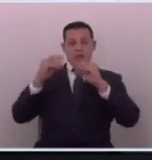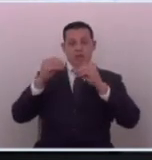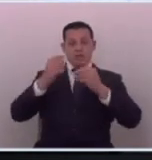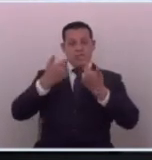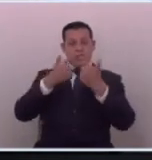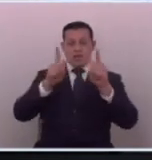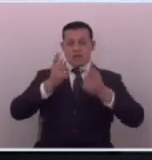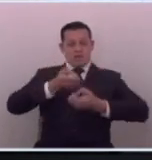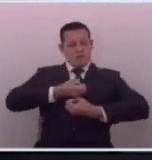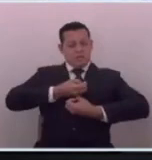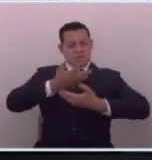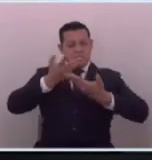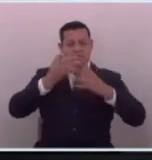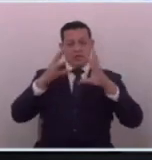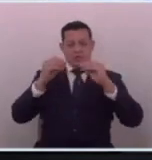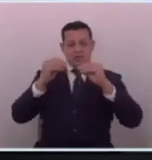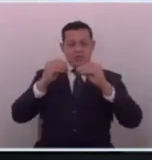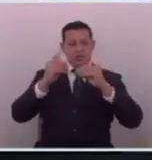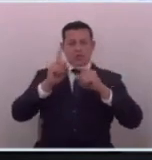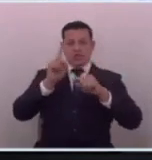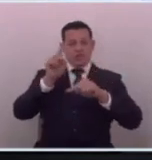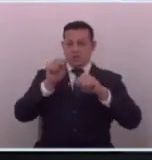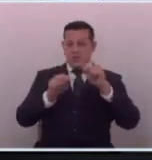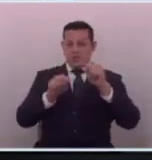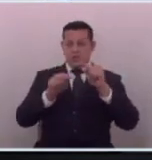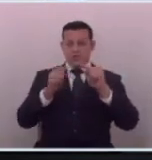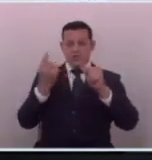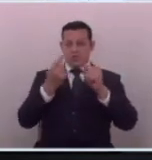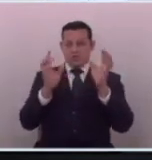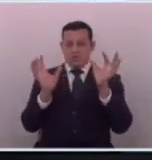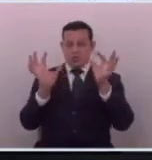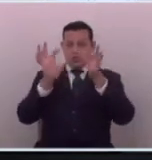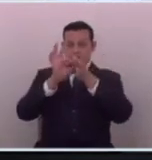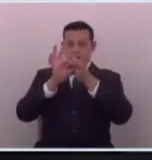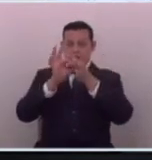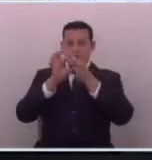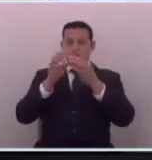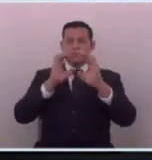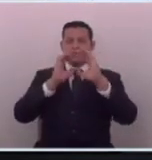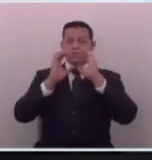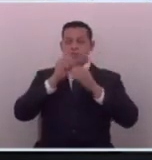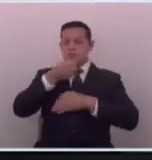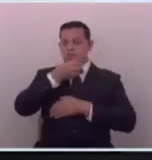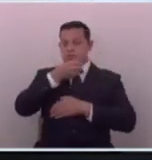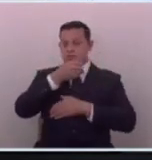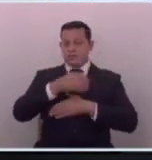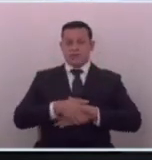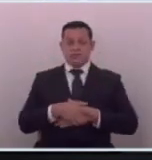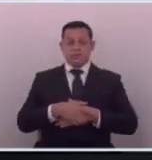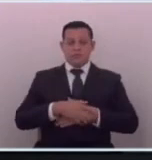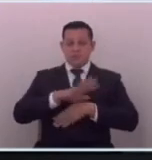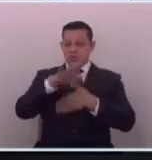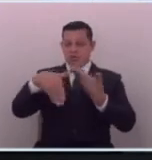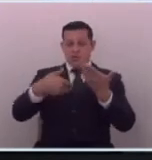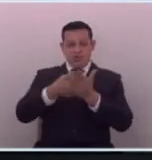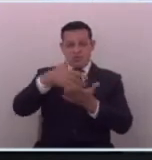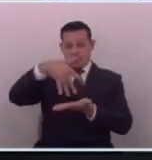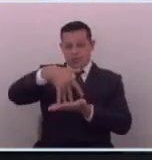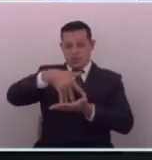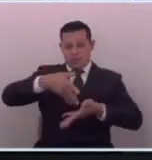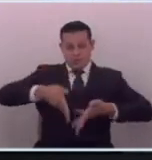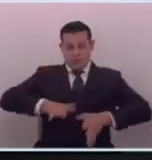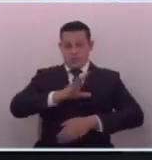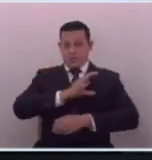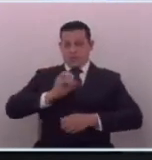expresión no podemos solo vincularlo a periodismo si todo el pueblo salvadoreño